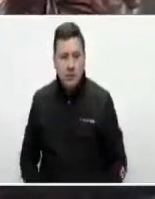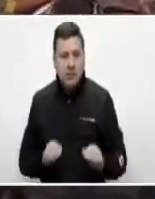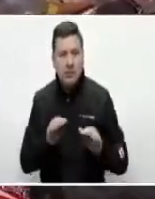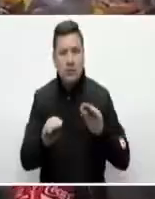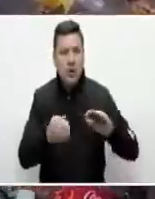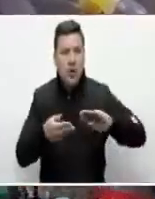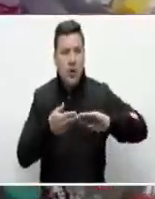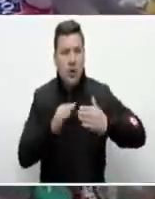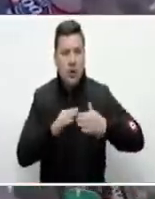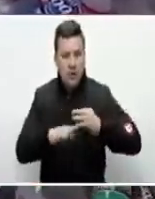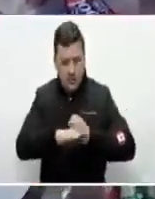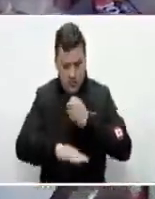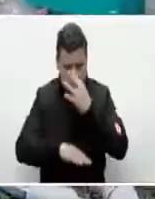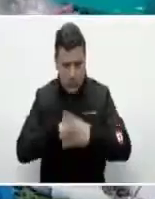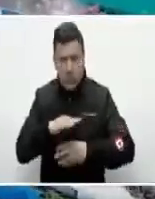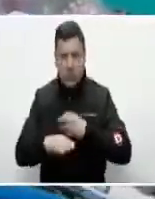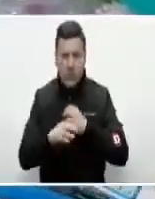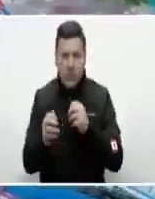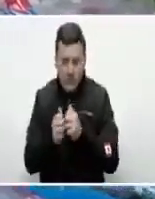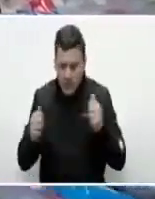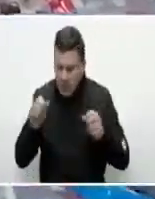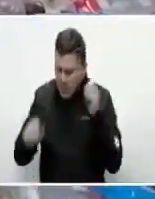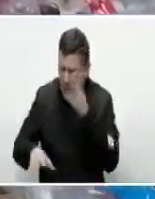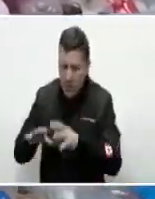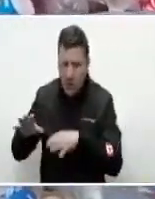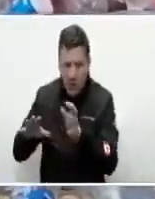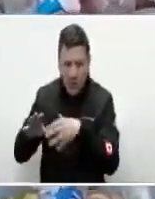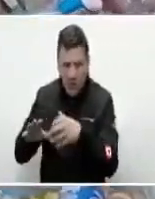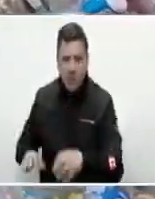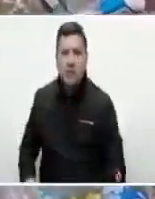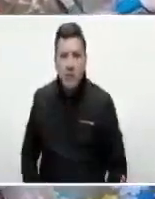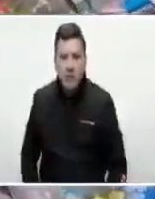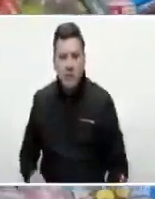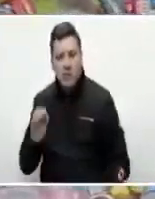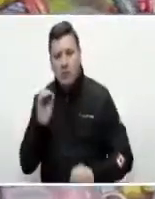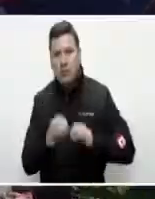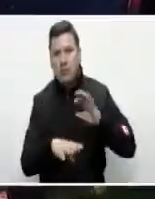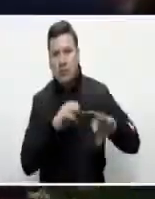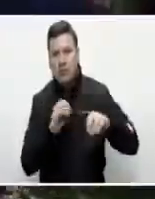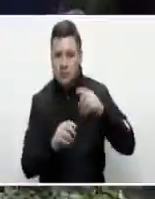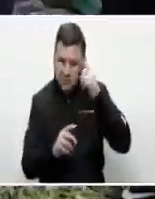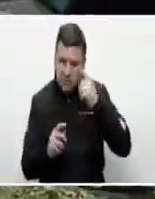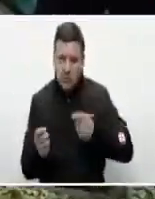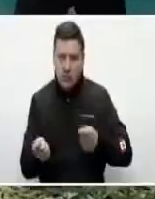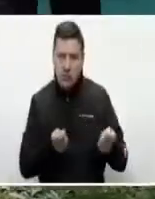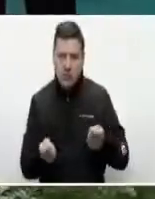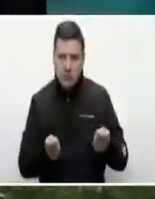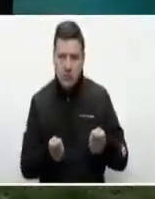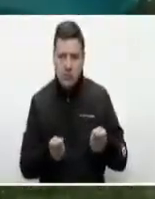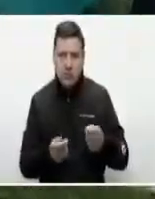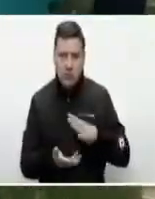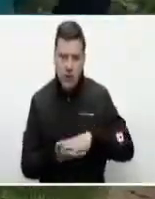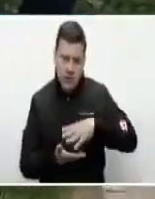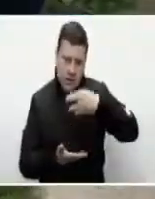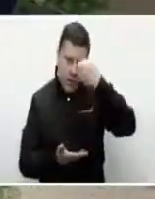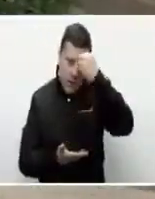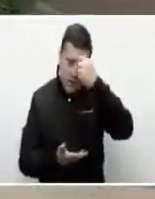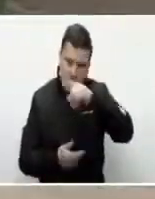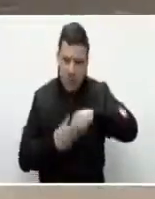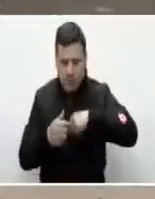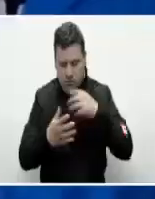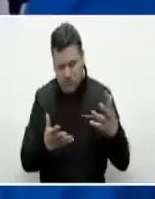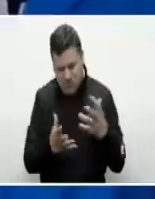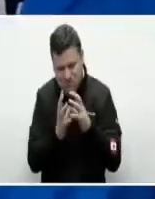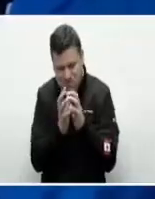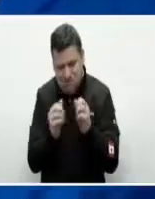comunidad a reciclar los elementos de plásticos que se encuentran en la basura y depositarlos en puntos estratégicos dispuestos por los aprendices para su posterior